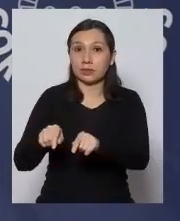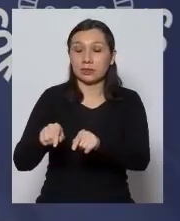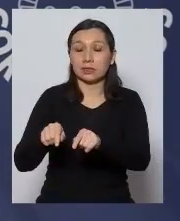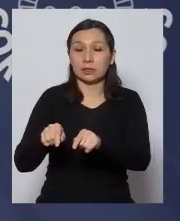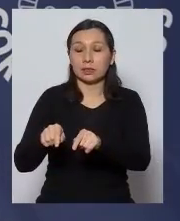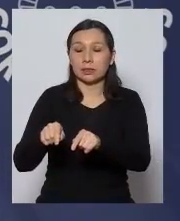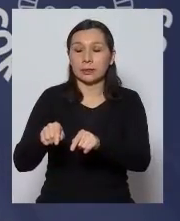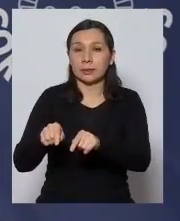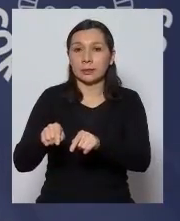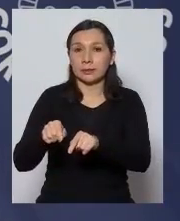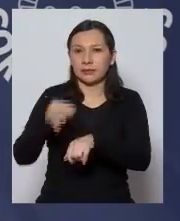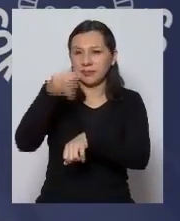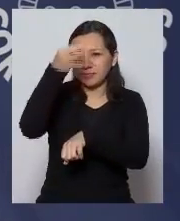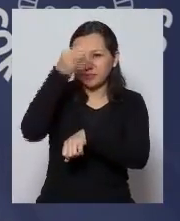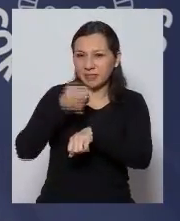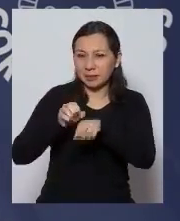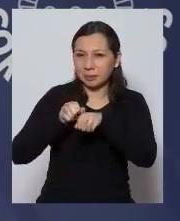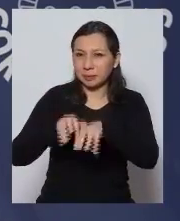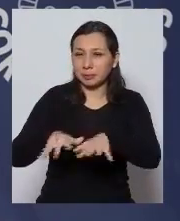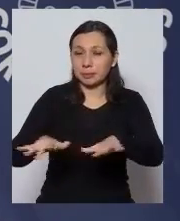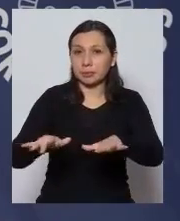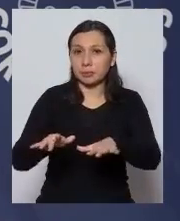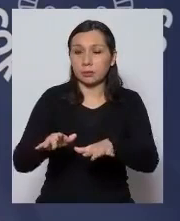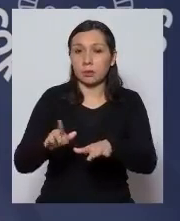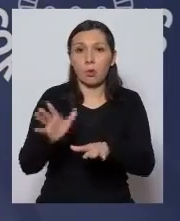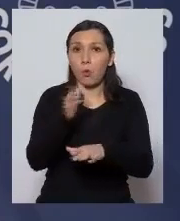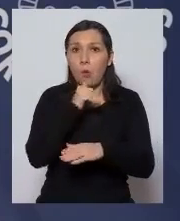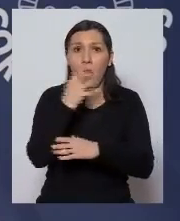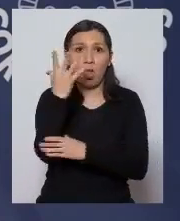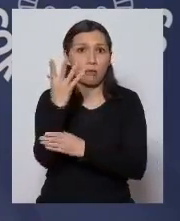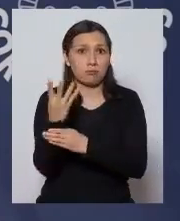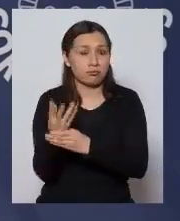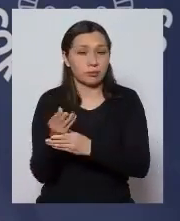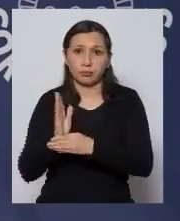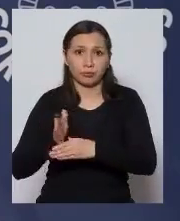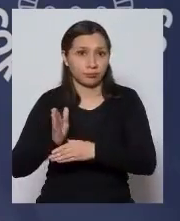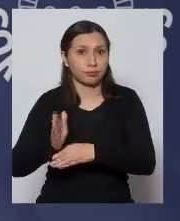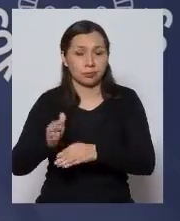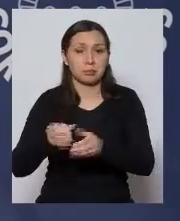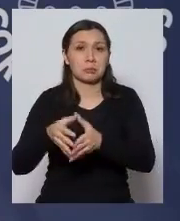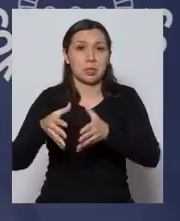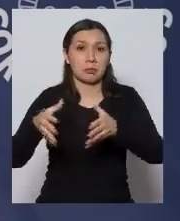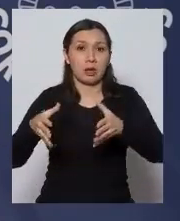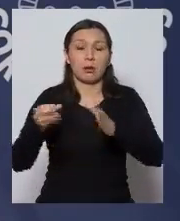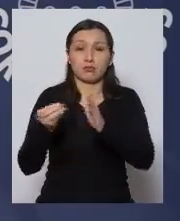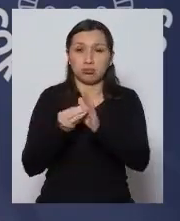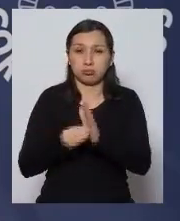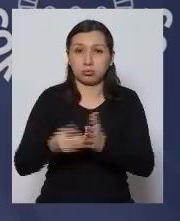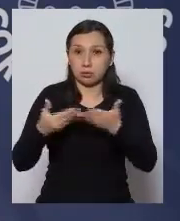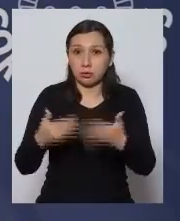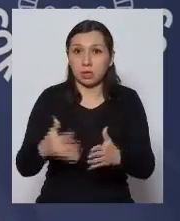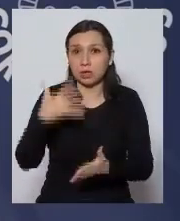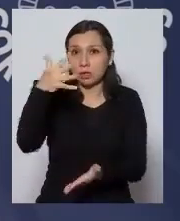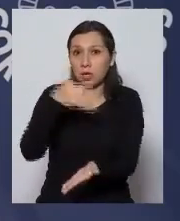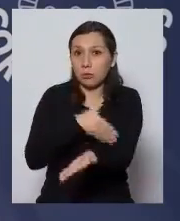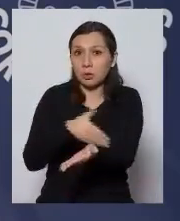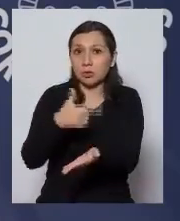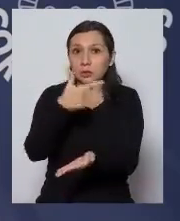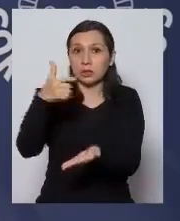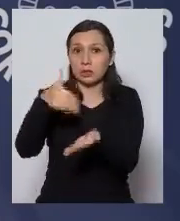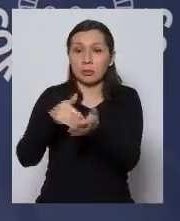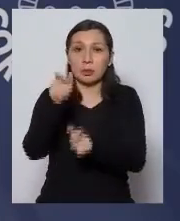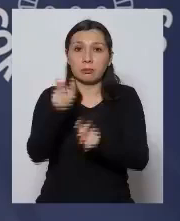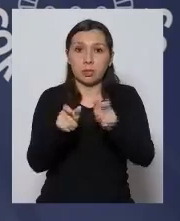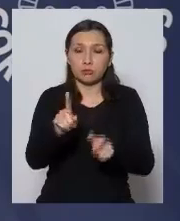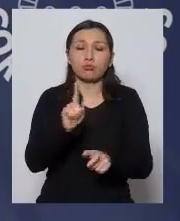pandemia no cede y acumulamos ya 5.700